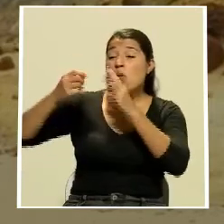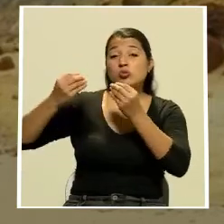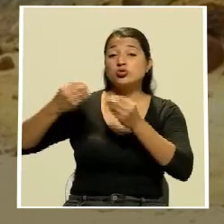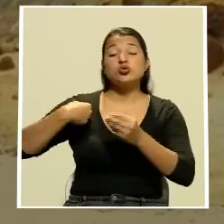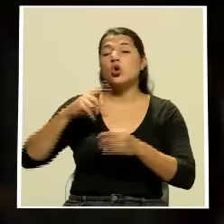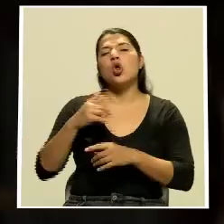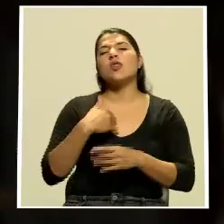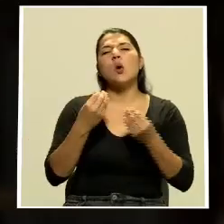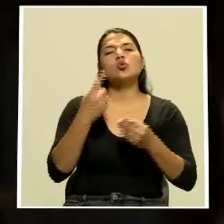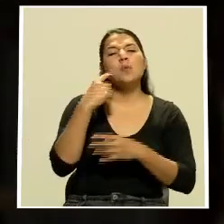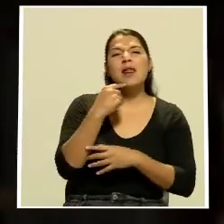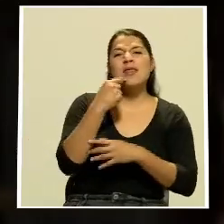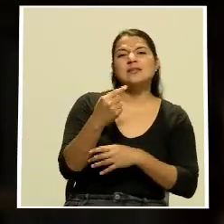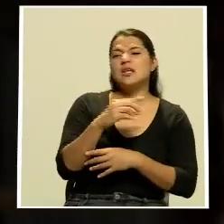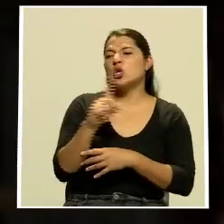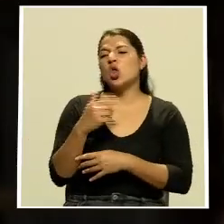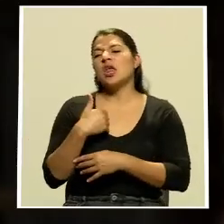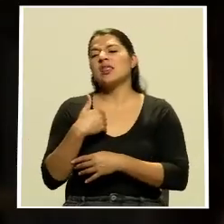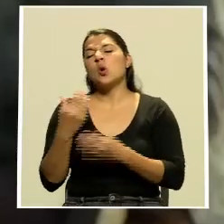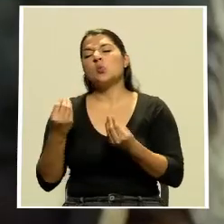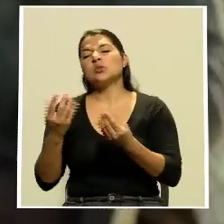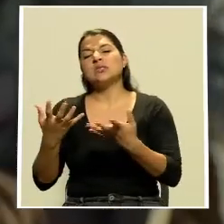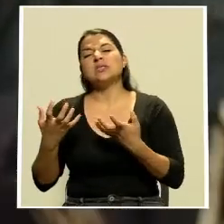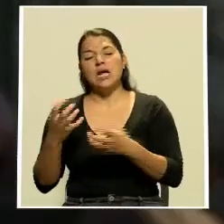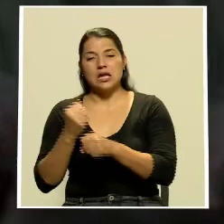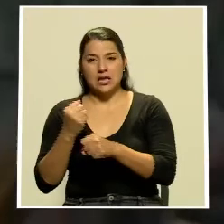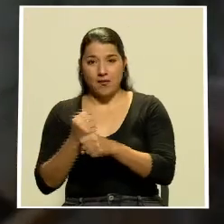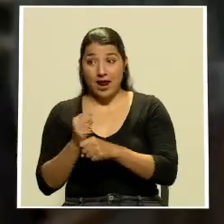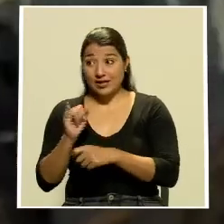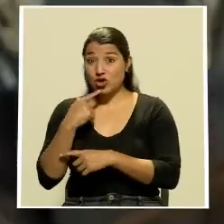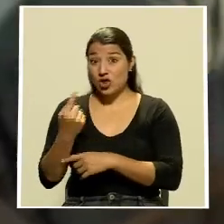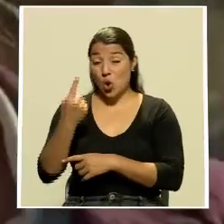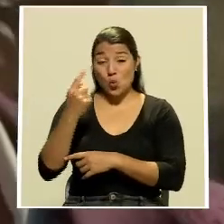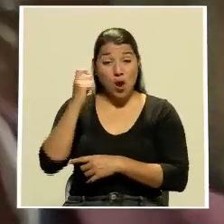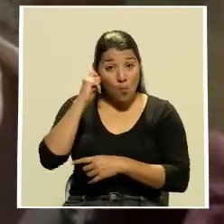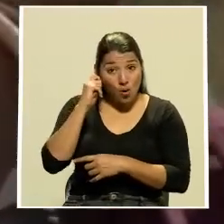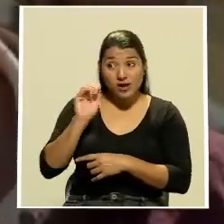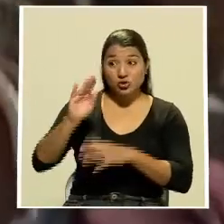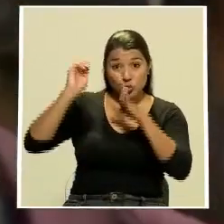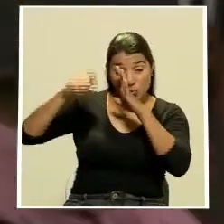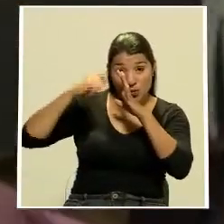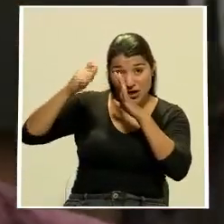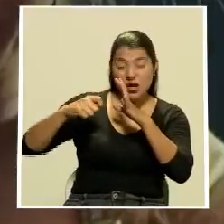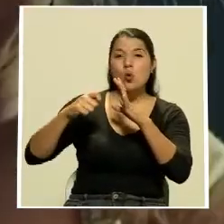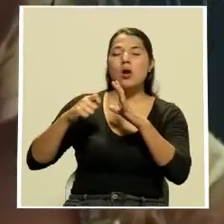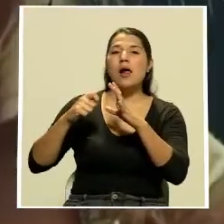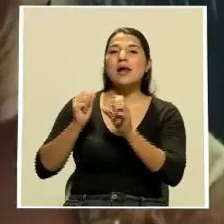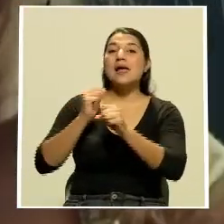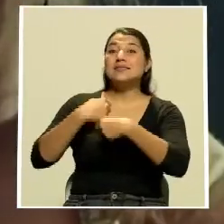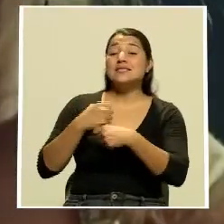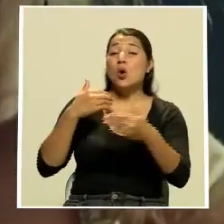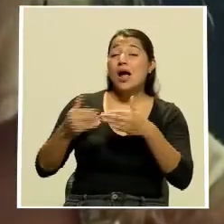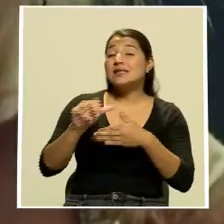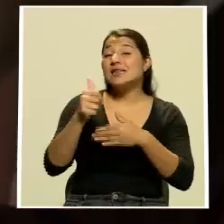ganas de trabajar lo anterior lo firmó Lucrecia Martel directora argentina cuyo cuarto largometraje se estrenó casi una década después del tercero se trata